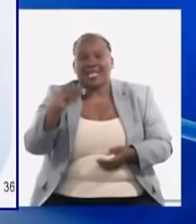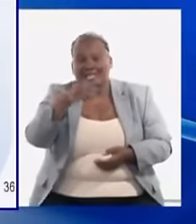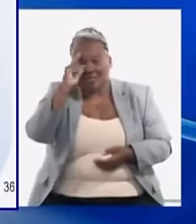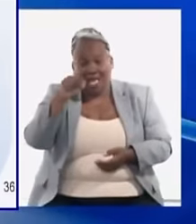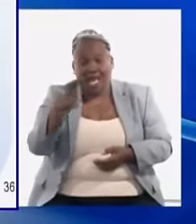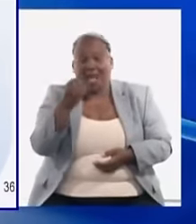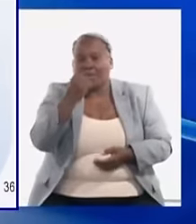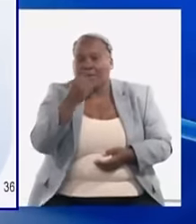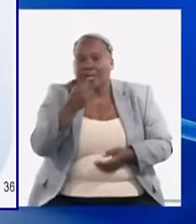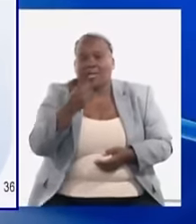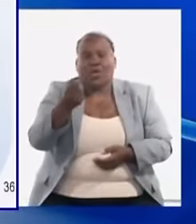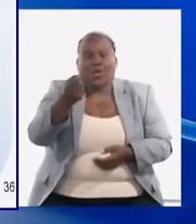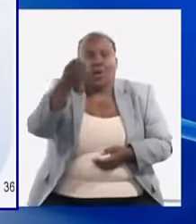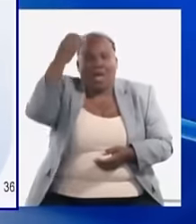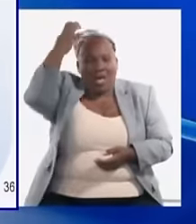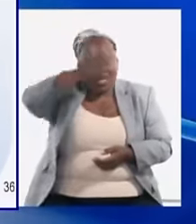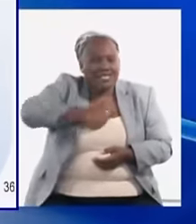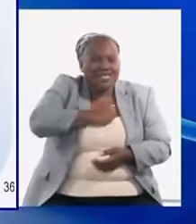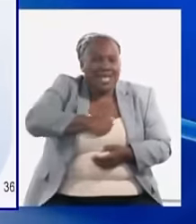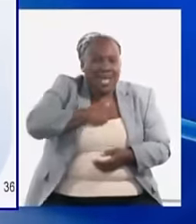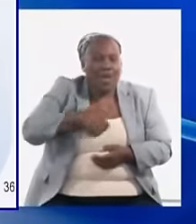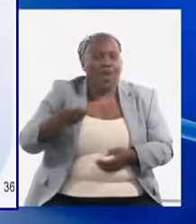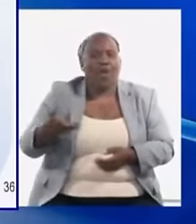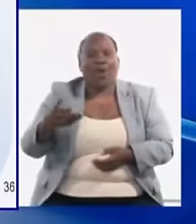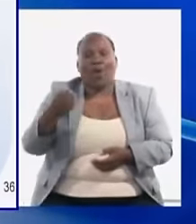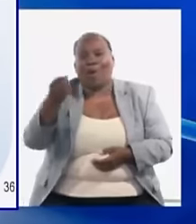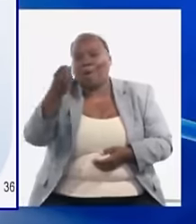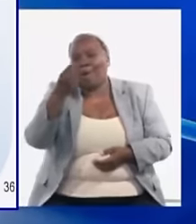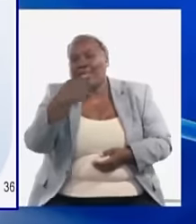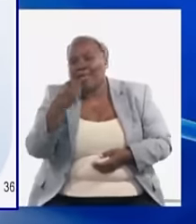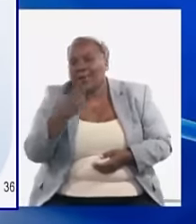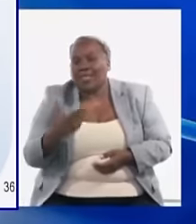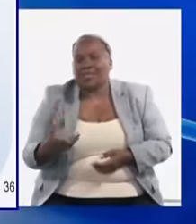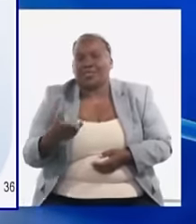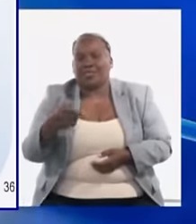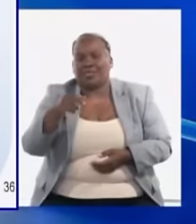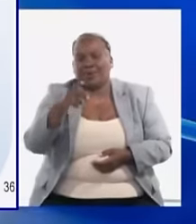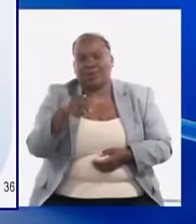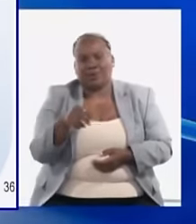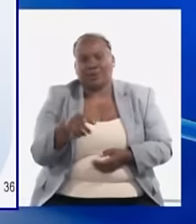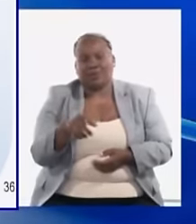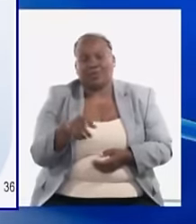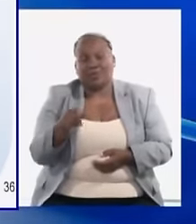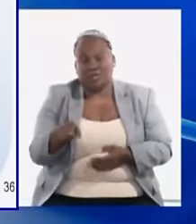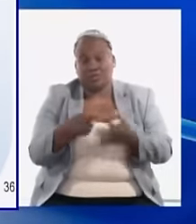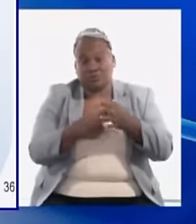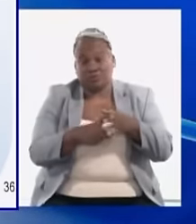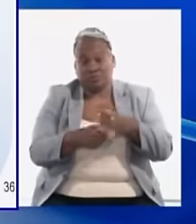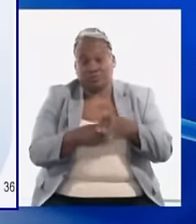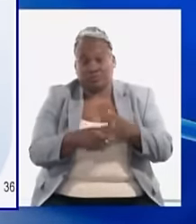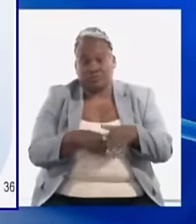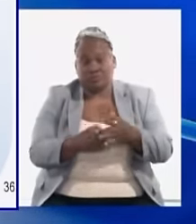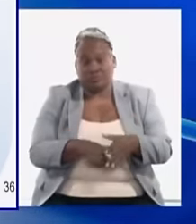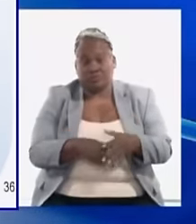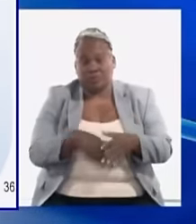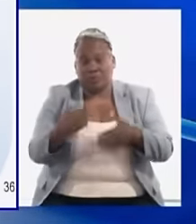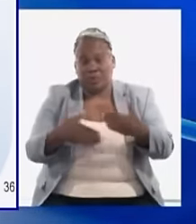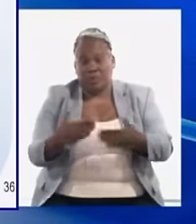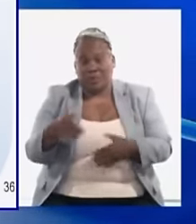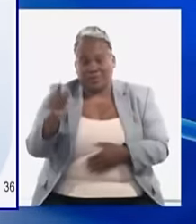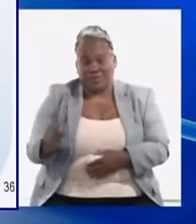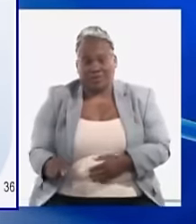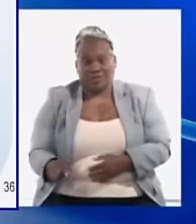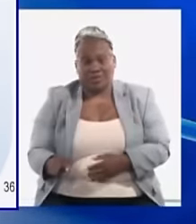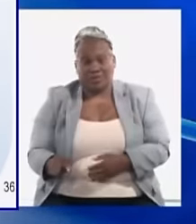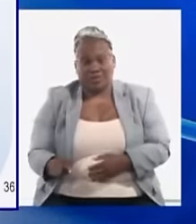medicamentos eso siempre se hizo con el ánimo de resolver el problema de las personas y de